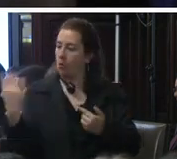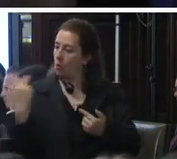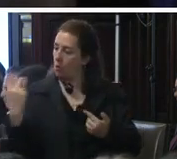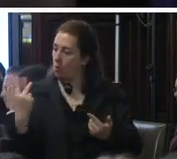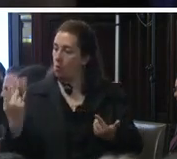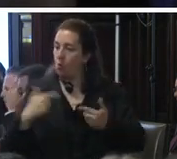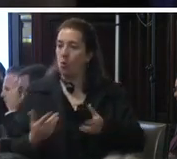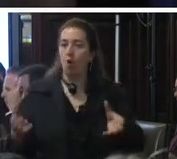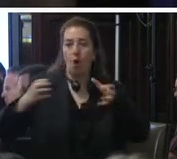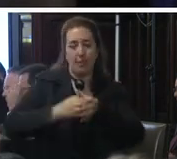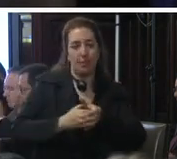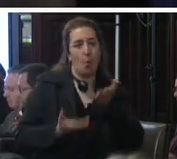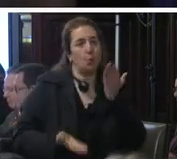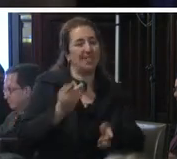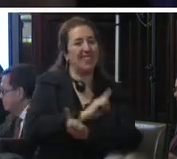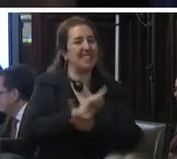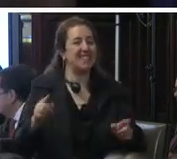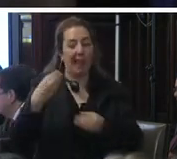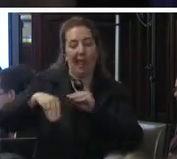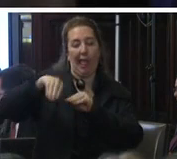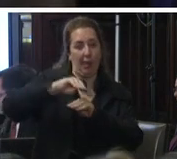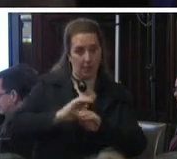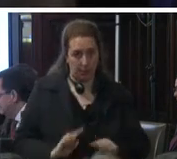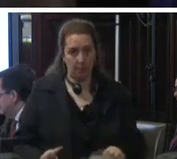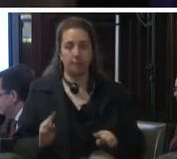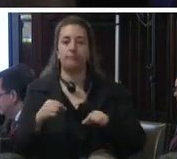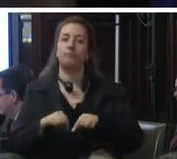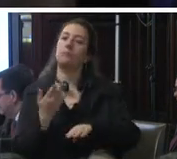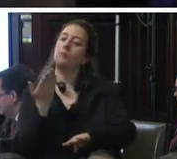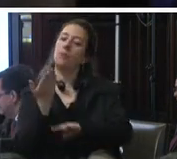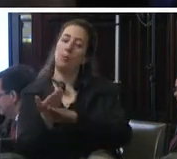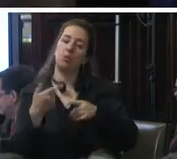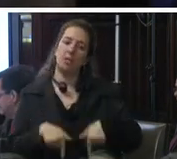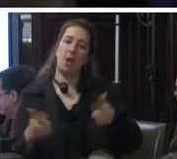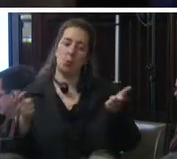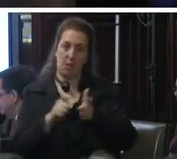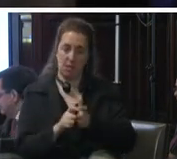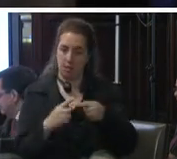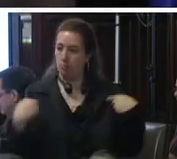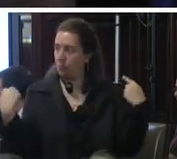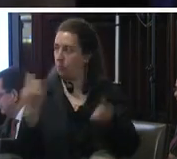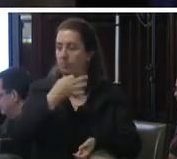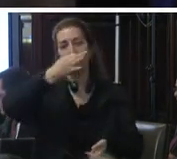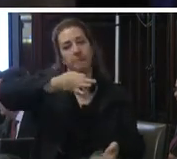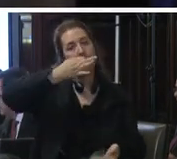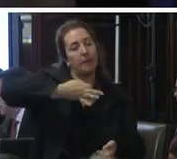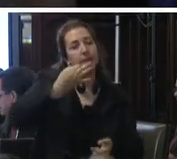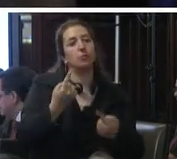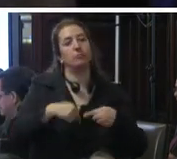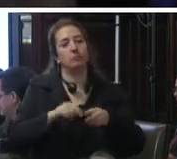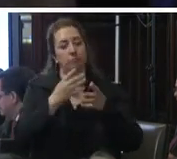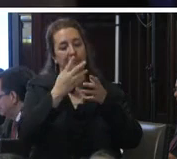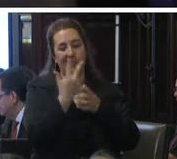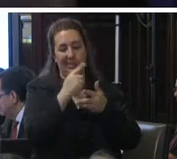colectivo justicia sin pretextos también convocante y solicitante de esta audiencia nuestra intervención está dividida en tres